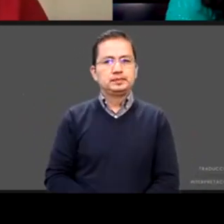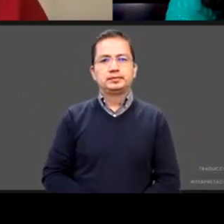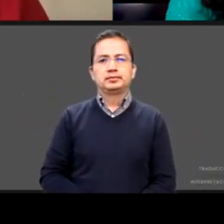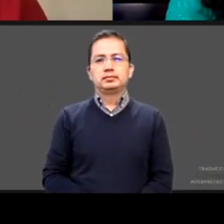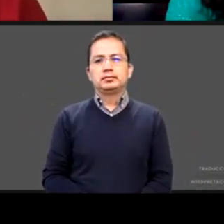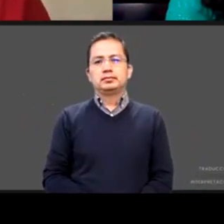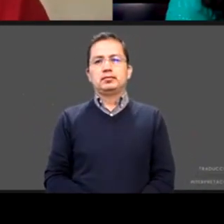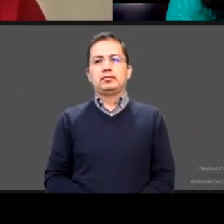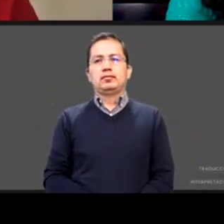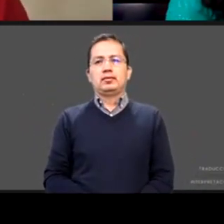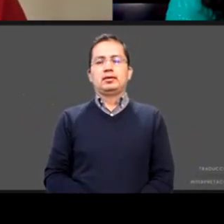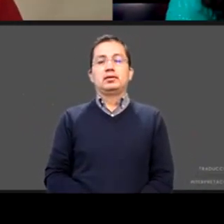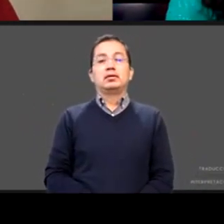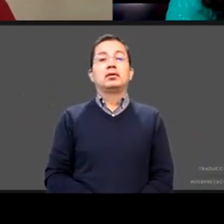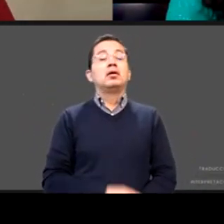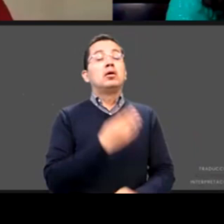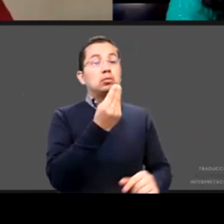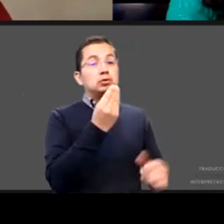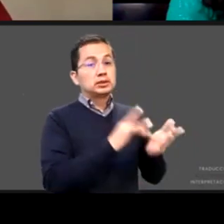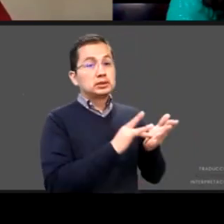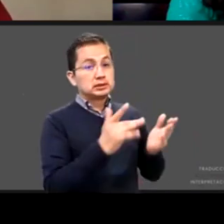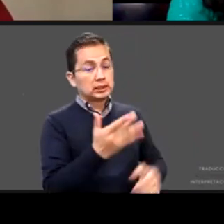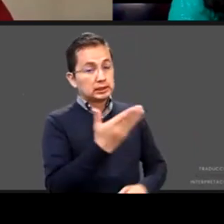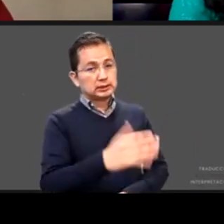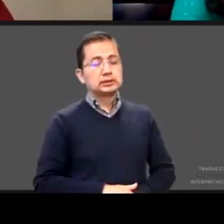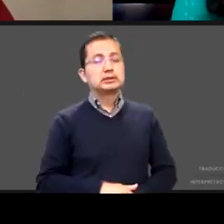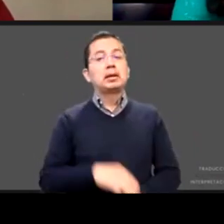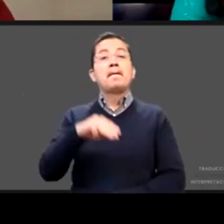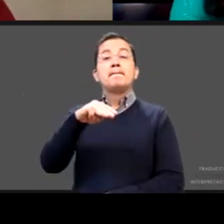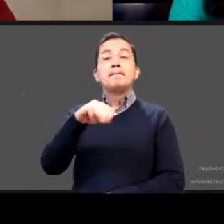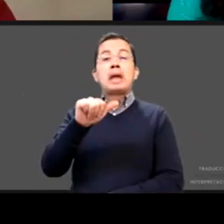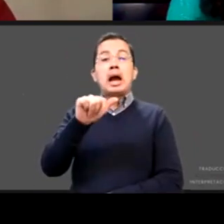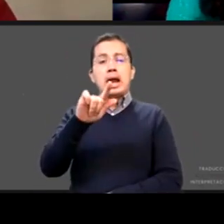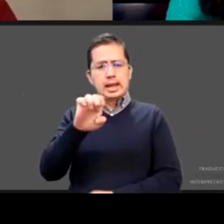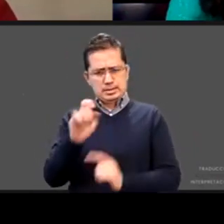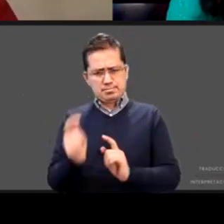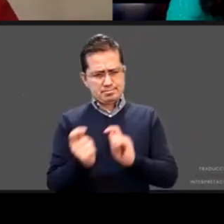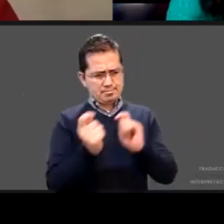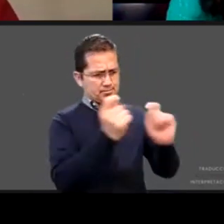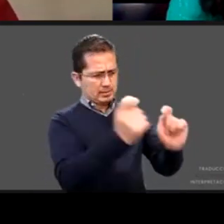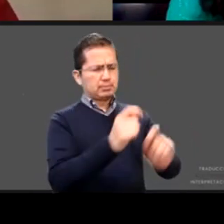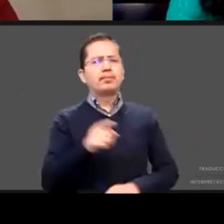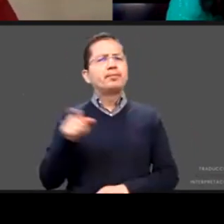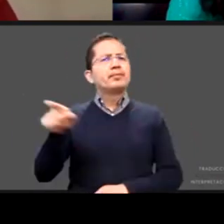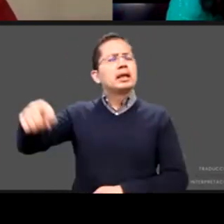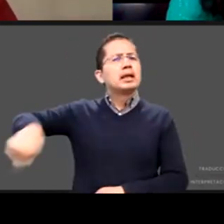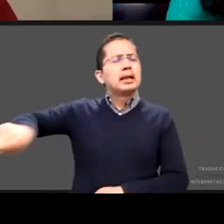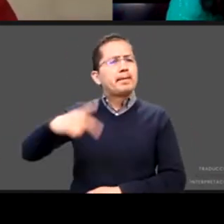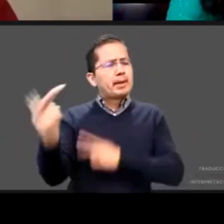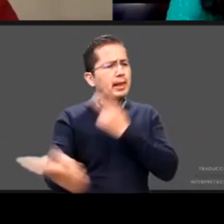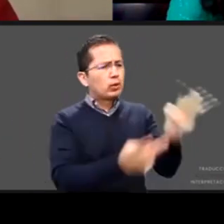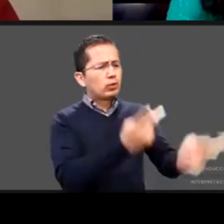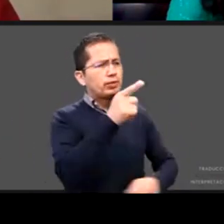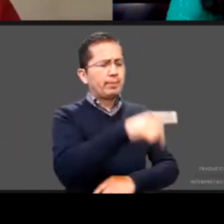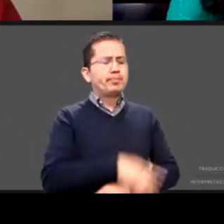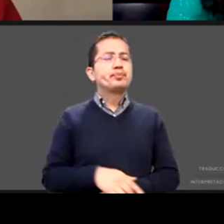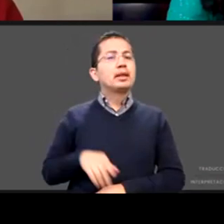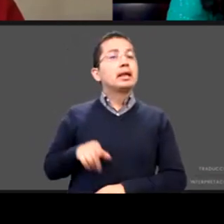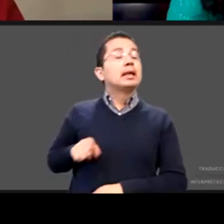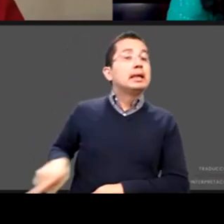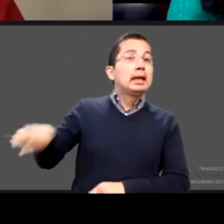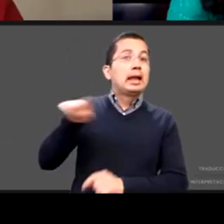elisa muchas gracias male te preguntan cómo pueden las asociaciones civiles